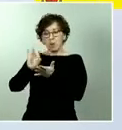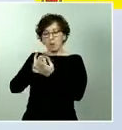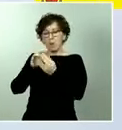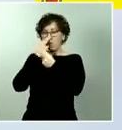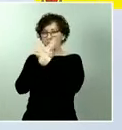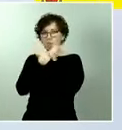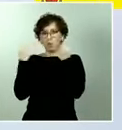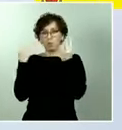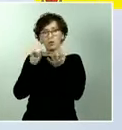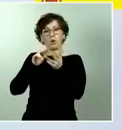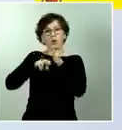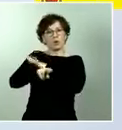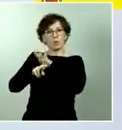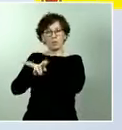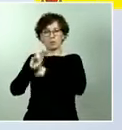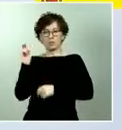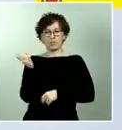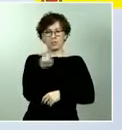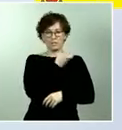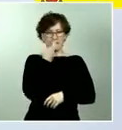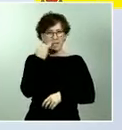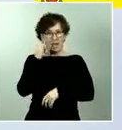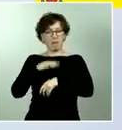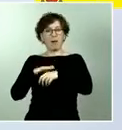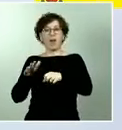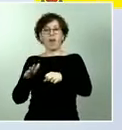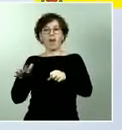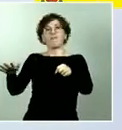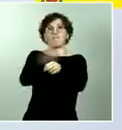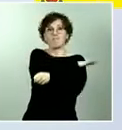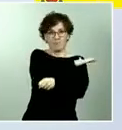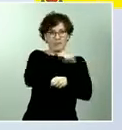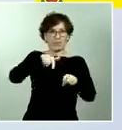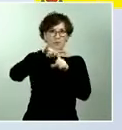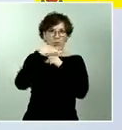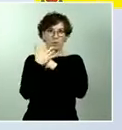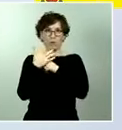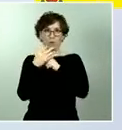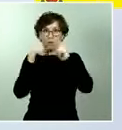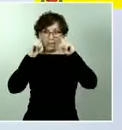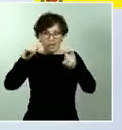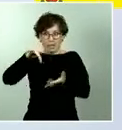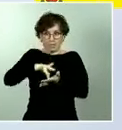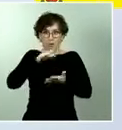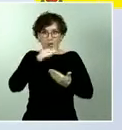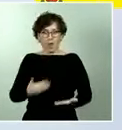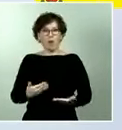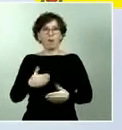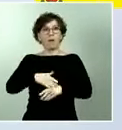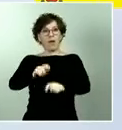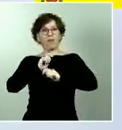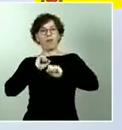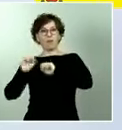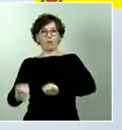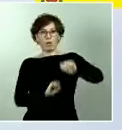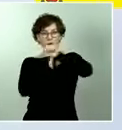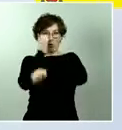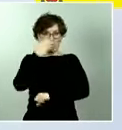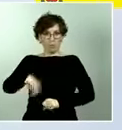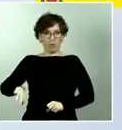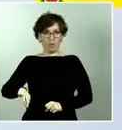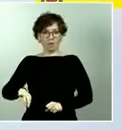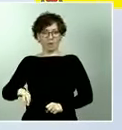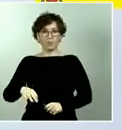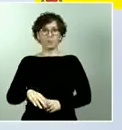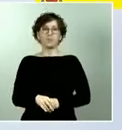como la que vivimos ahora y que sean capaces de protegernos a todos. Se dice que la pandemia